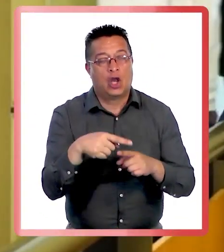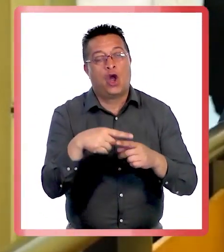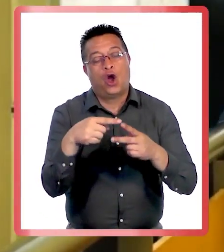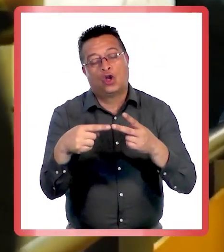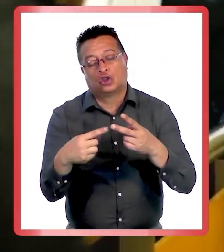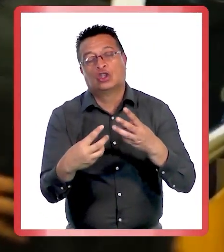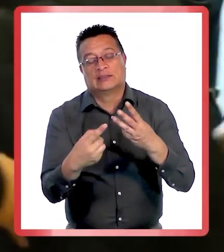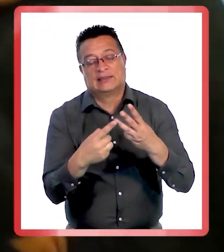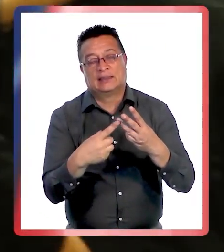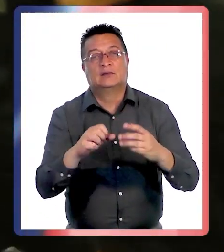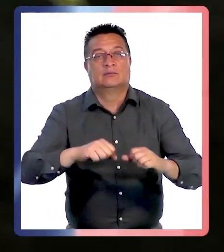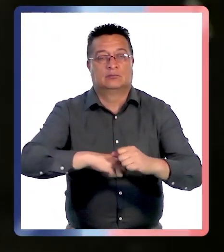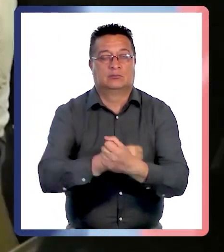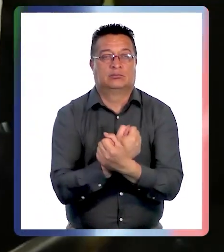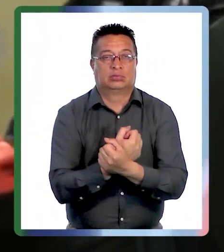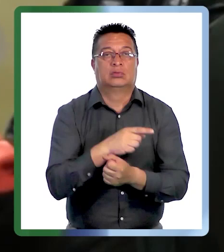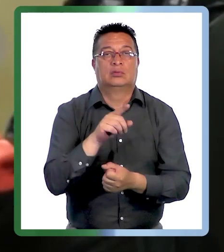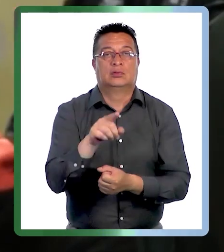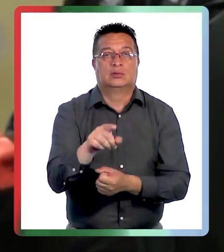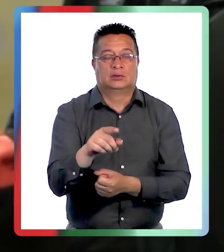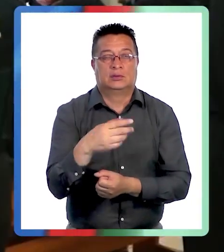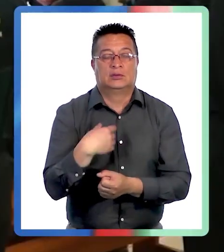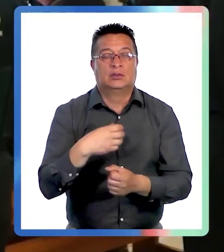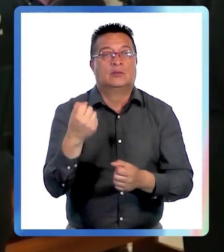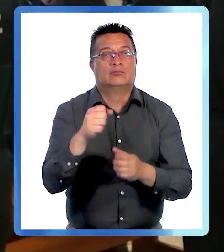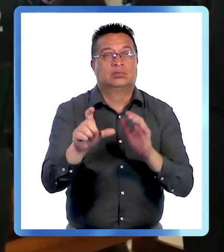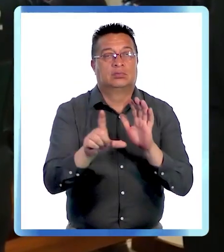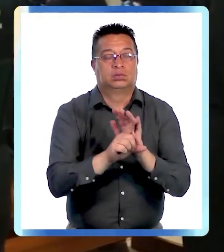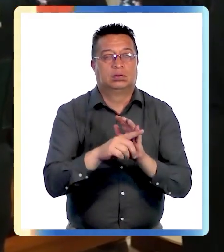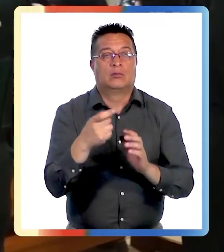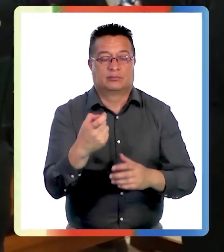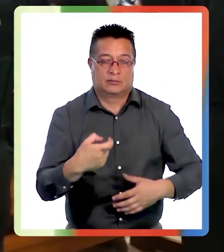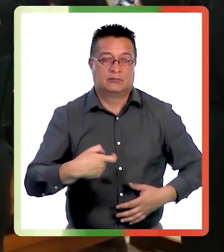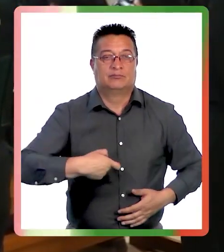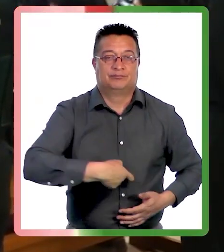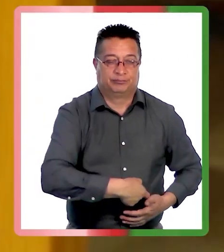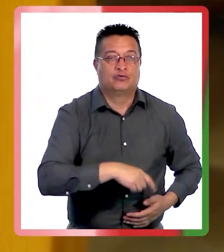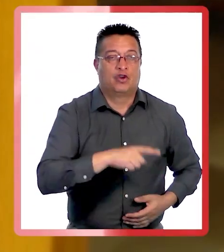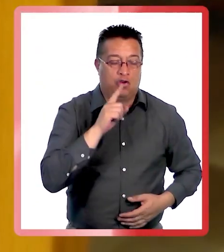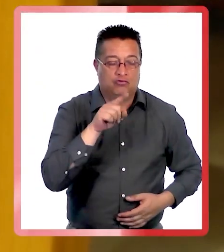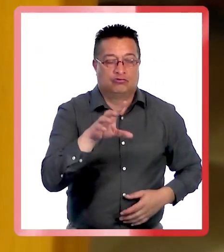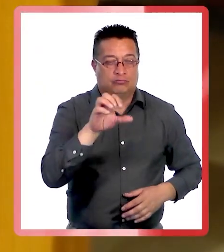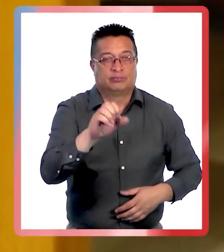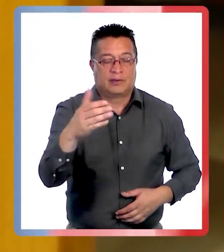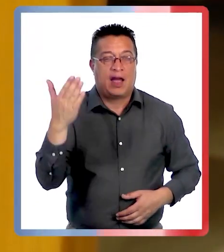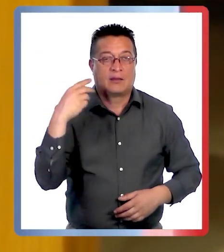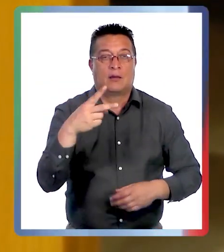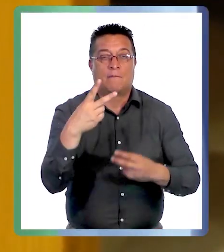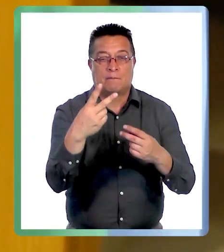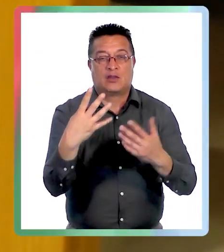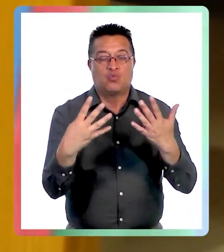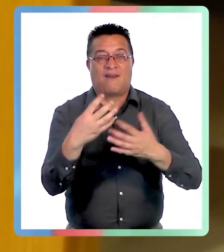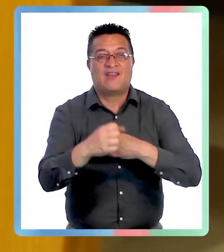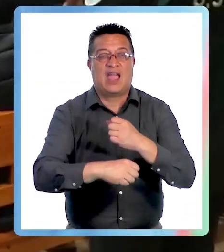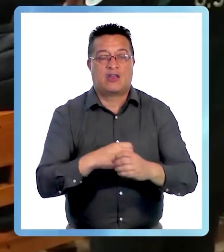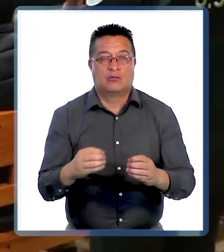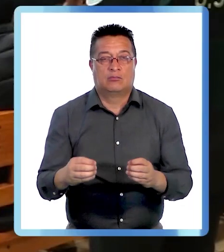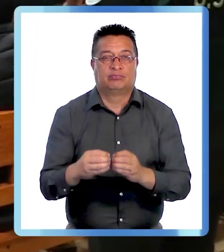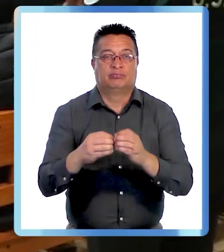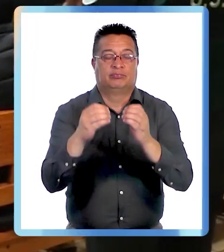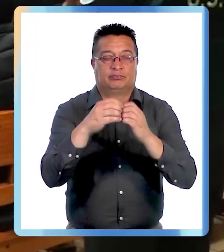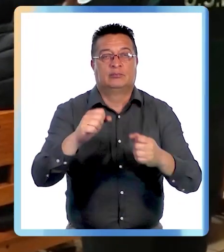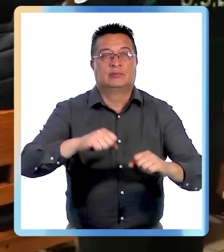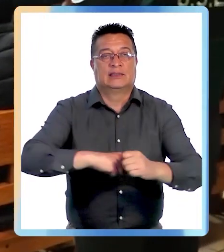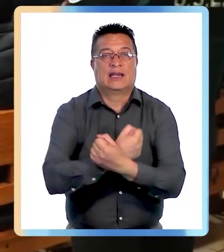sumándose otros tres de presidio para el primero por el delito de porte ilegal de arma de fuego, sumando ambos 29 años